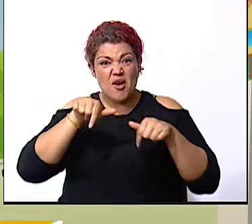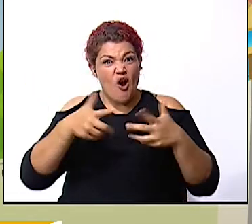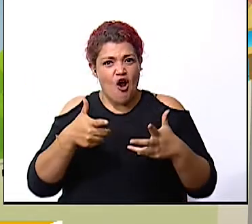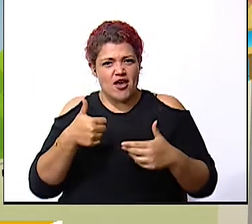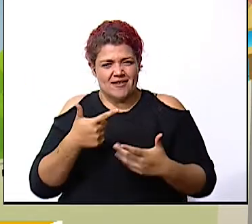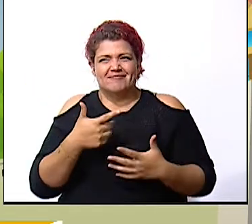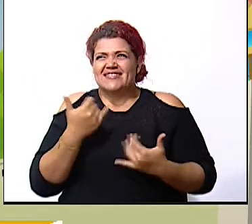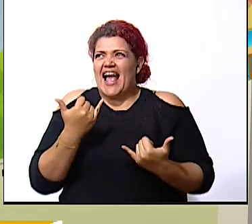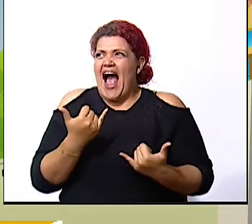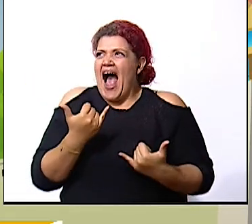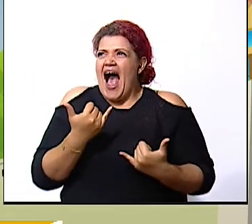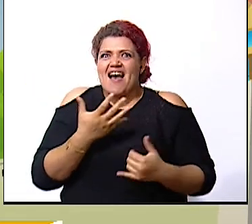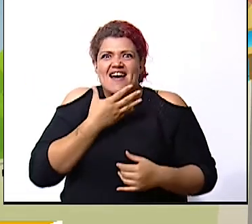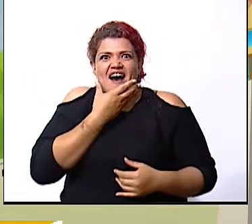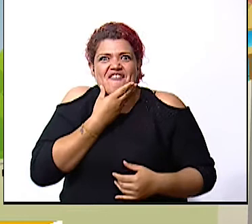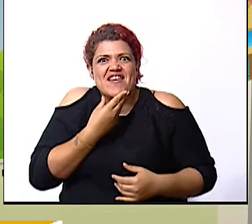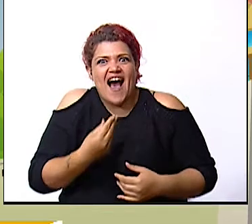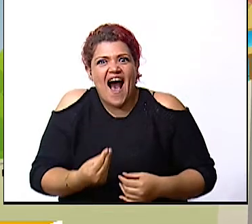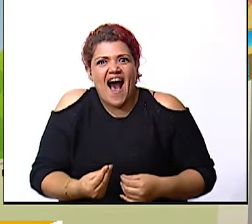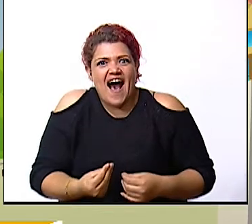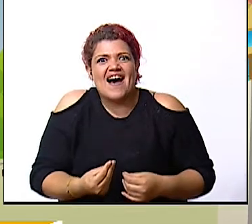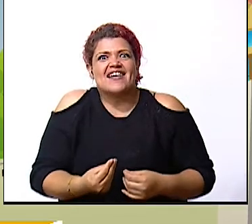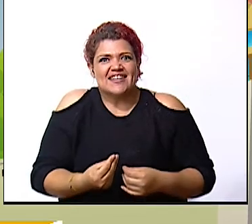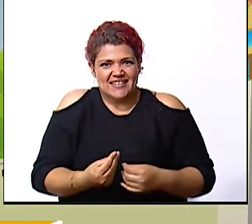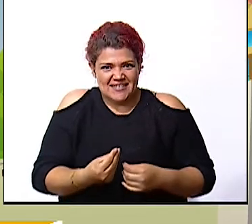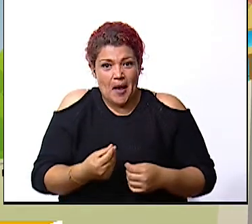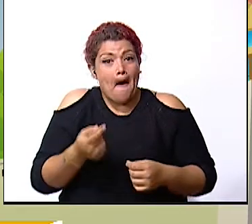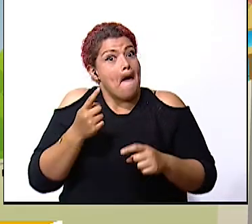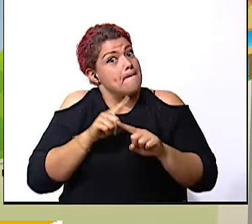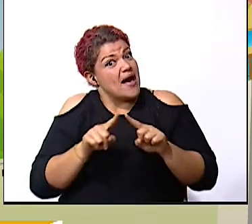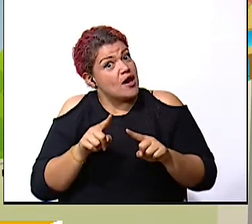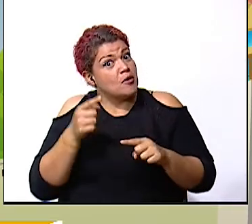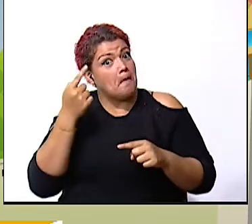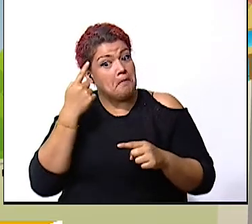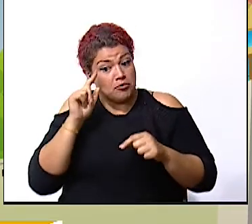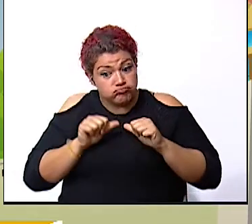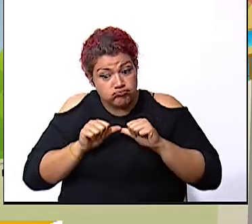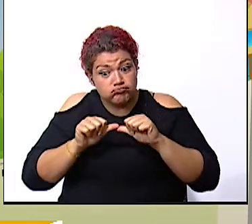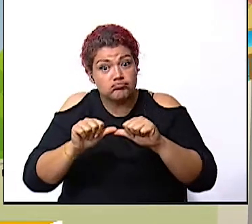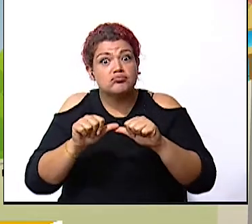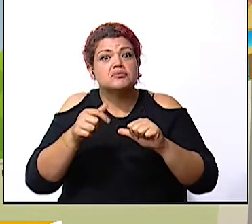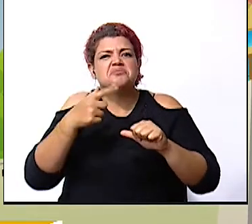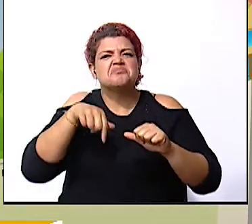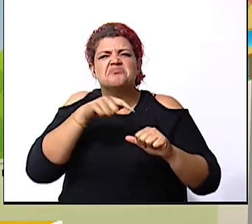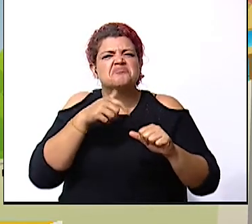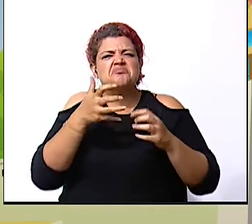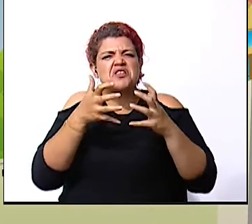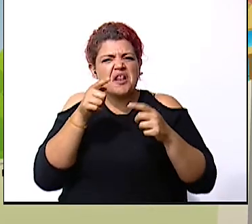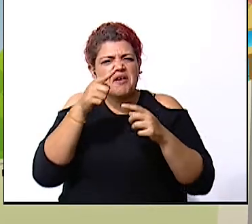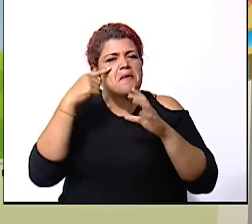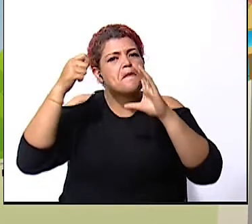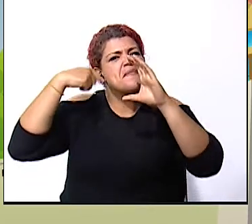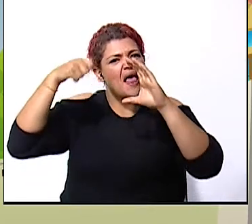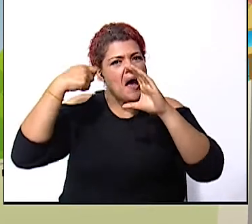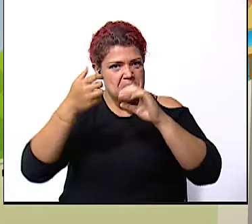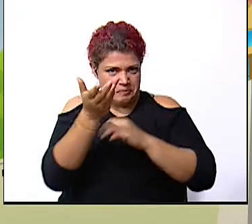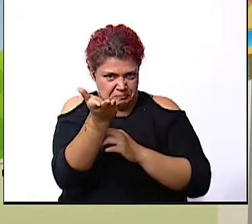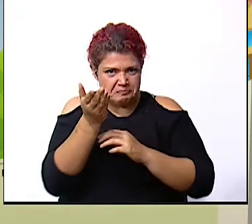espíritu navideño sí bueno pero para continuar qué les parece si vemos la siguiente cápsula